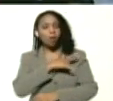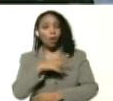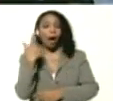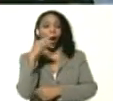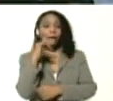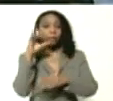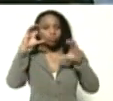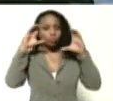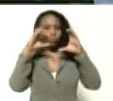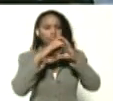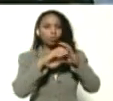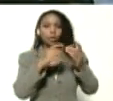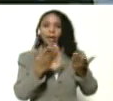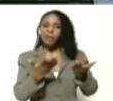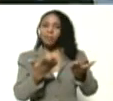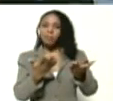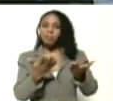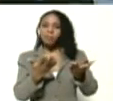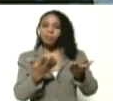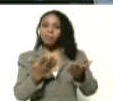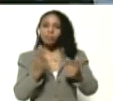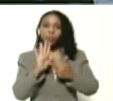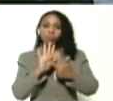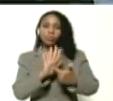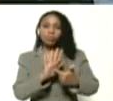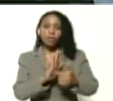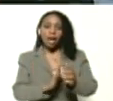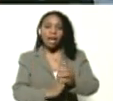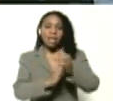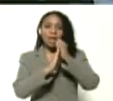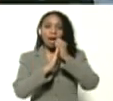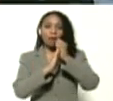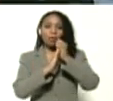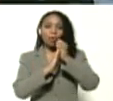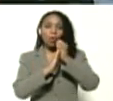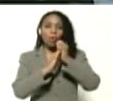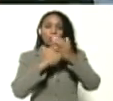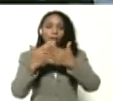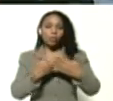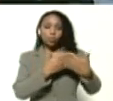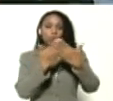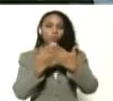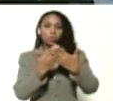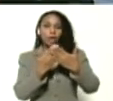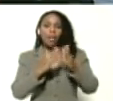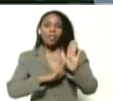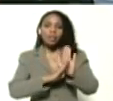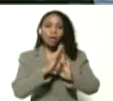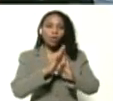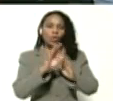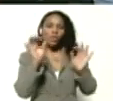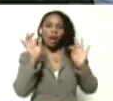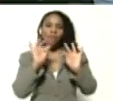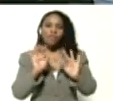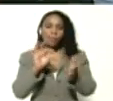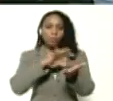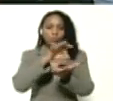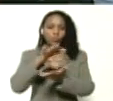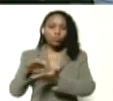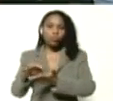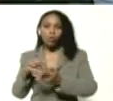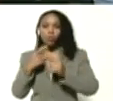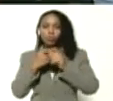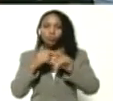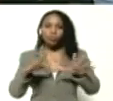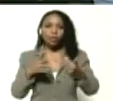enfocado en resaltar el liderazgo académico, la desarrollo de las didácticas multimodales y